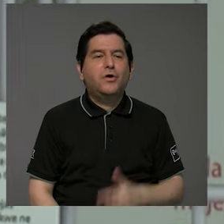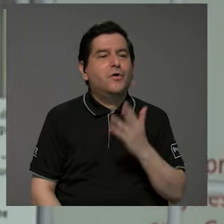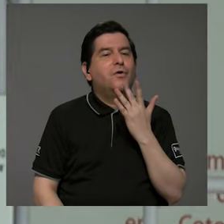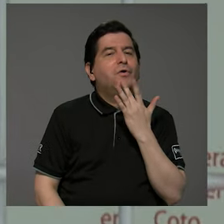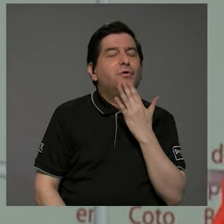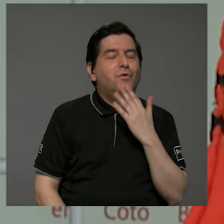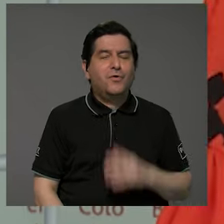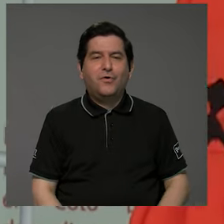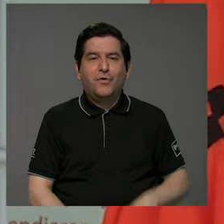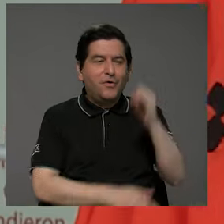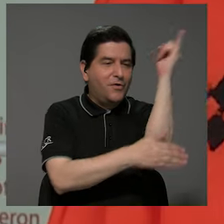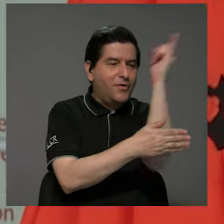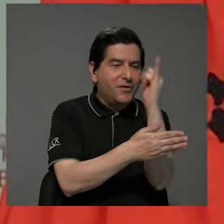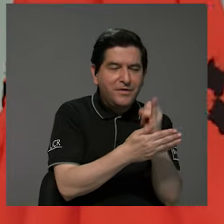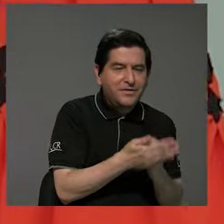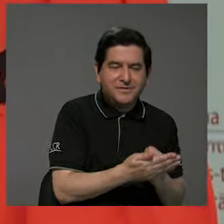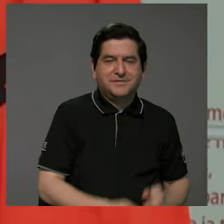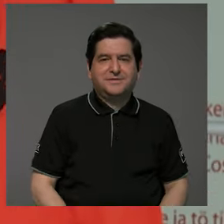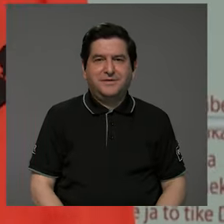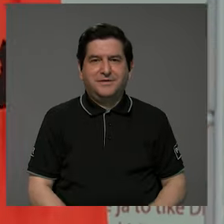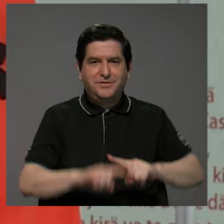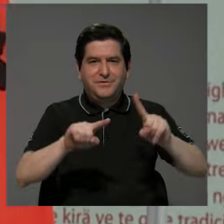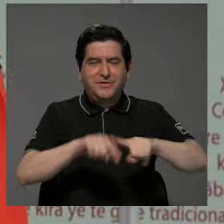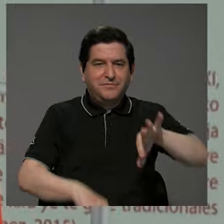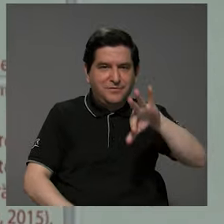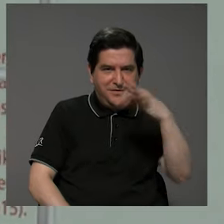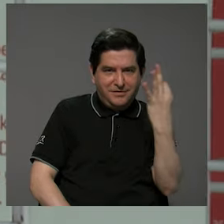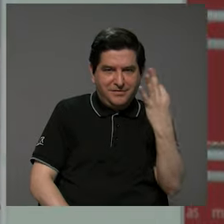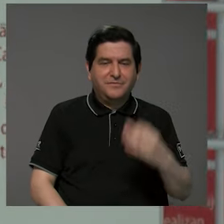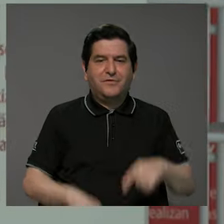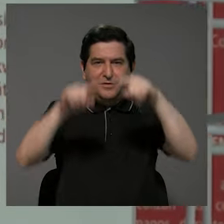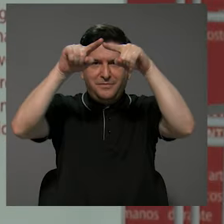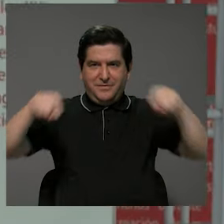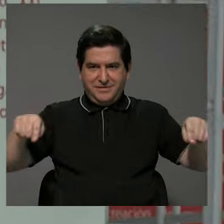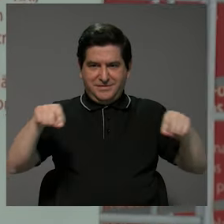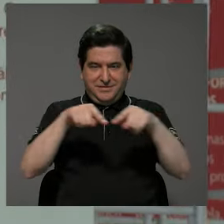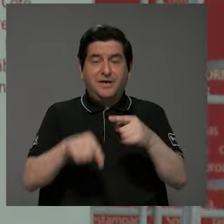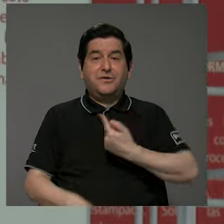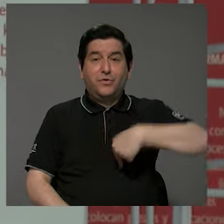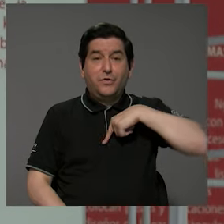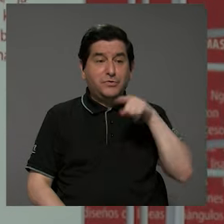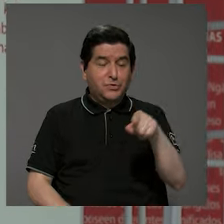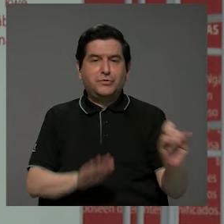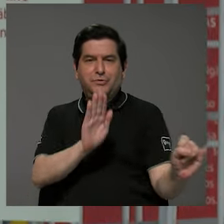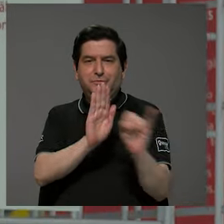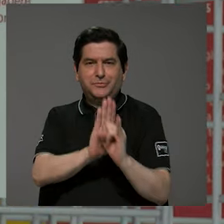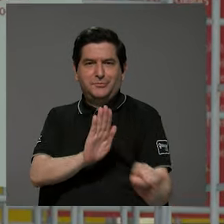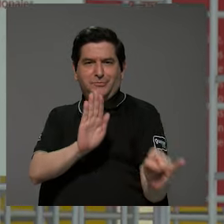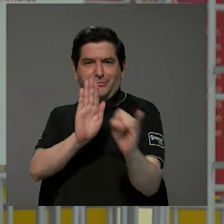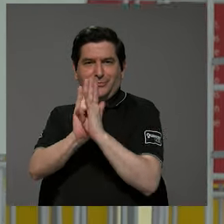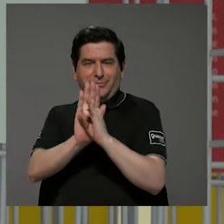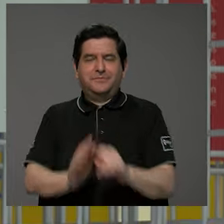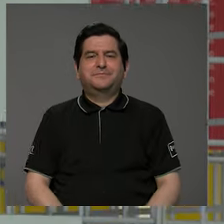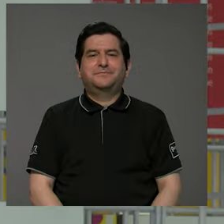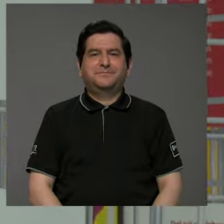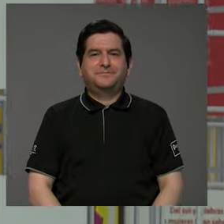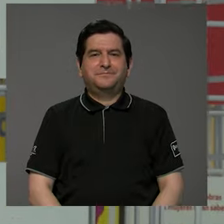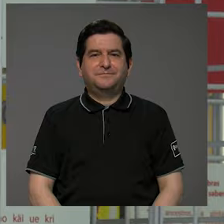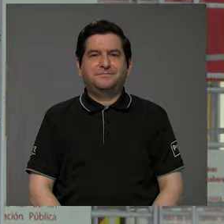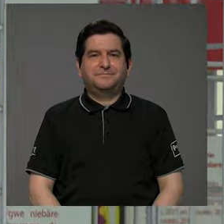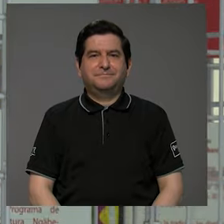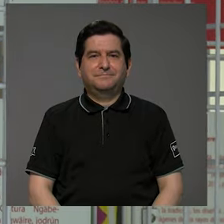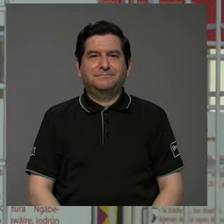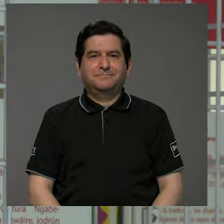los diseños que tiene, por los triangulitos que tiene, entonces por eso nos fuimos identificando y nos fuimos, este,